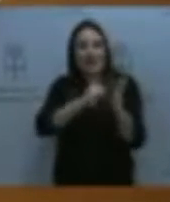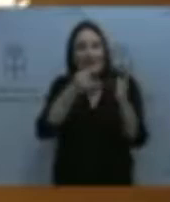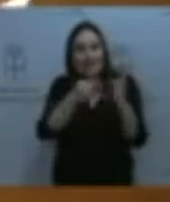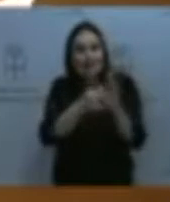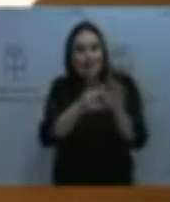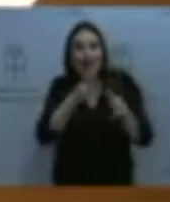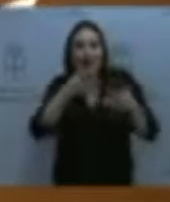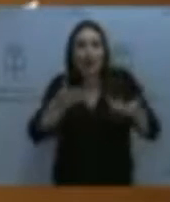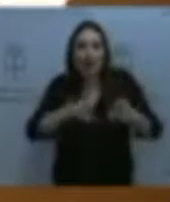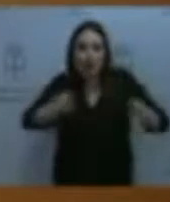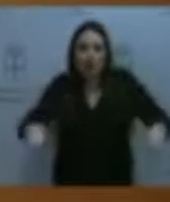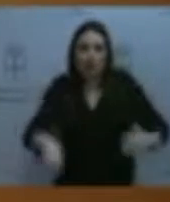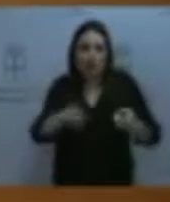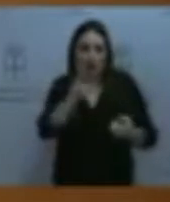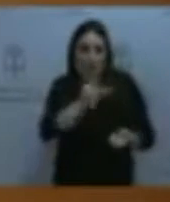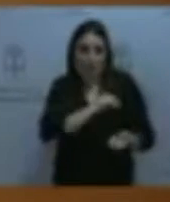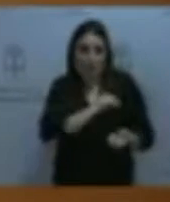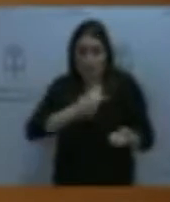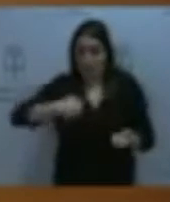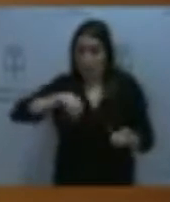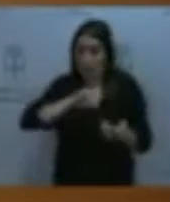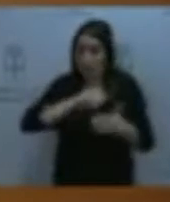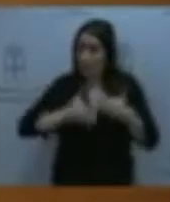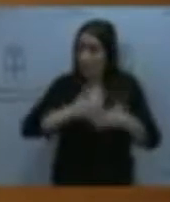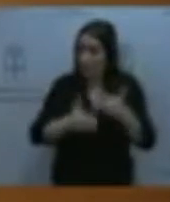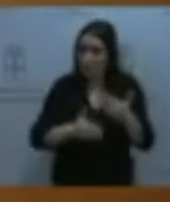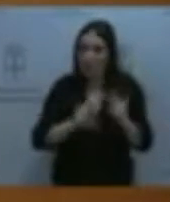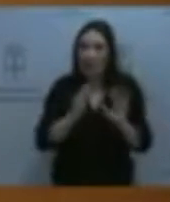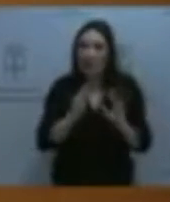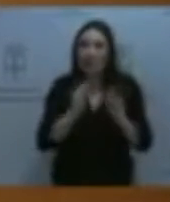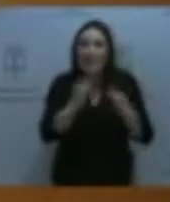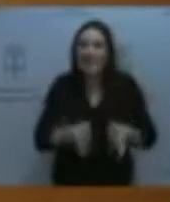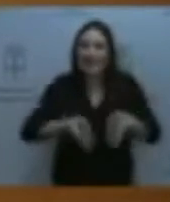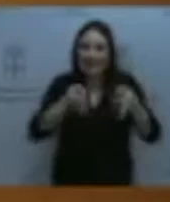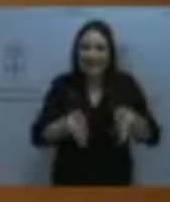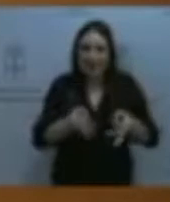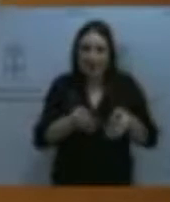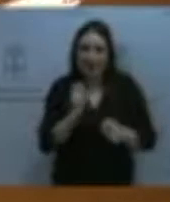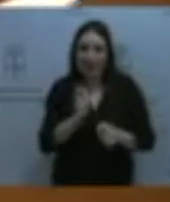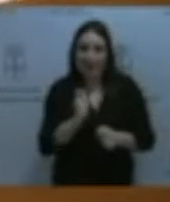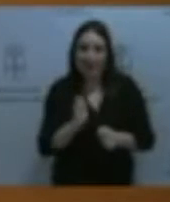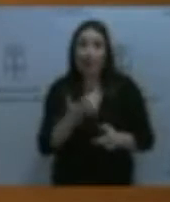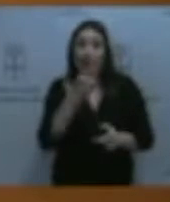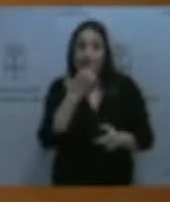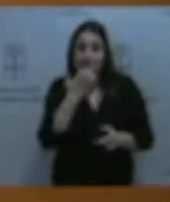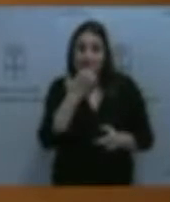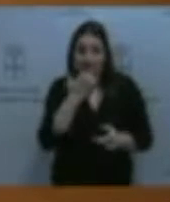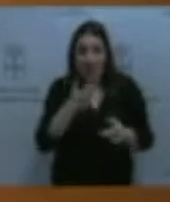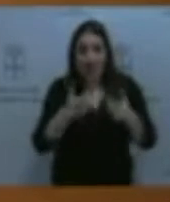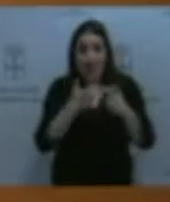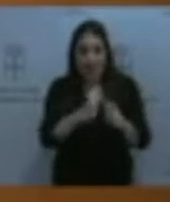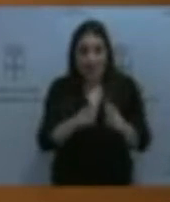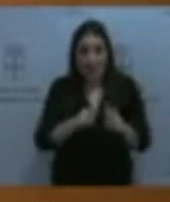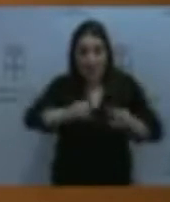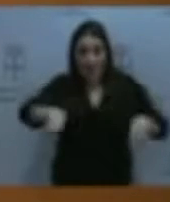actualización de méritos que es nuestro proceso permanente. Así, si se aprueba la modificación en la mesa sectoral, lo que